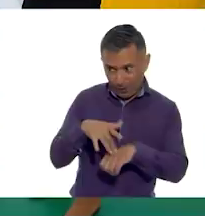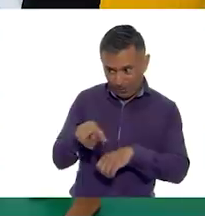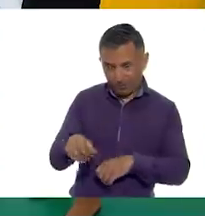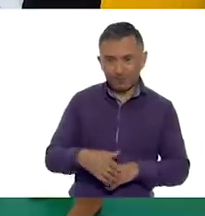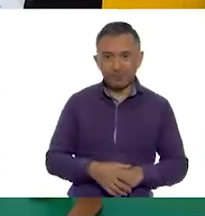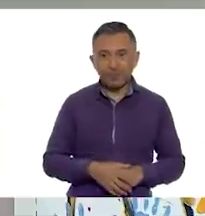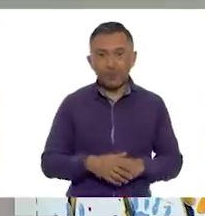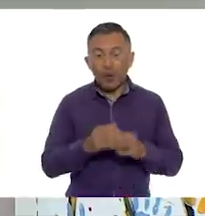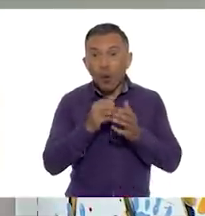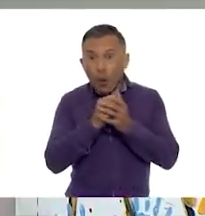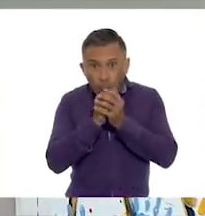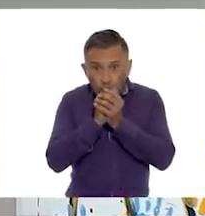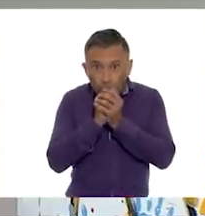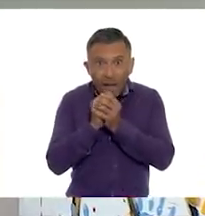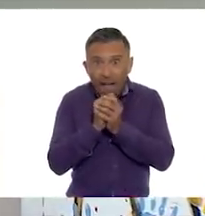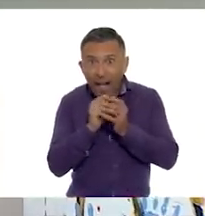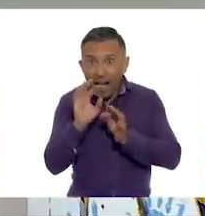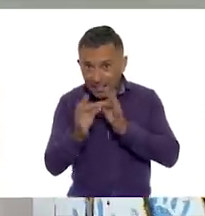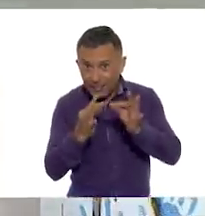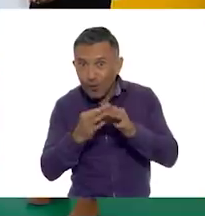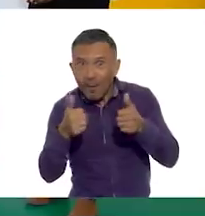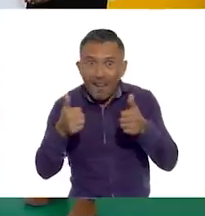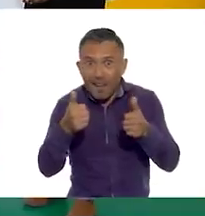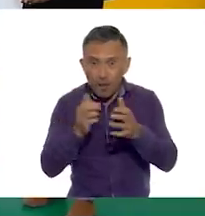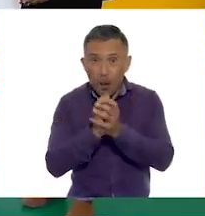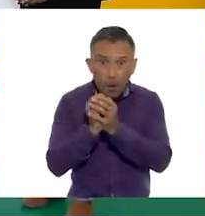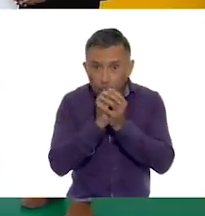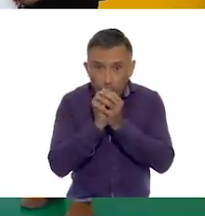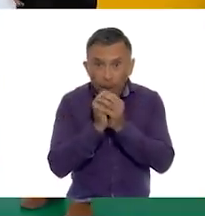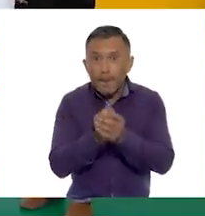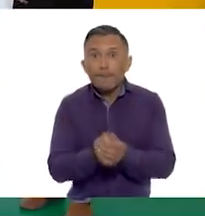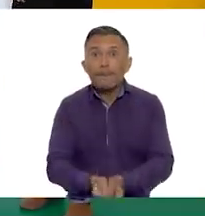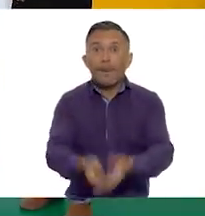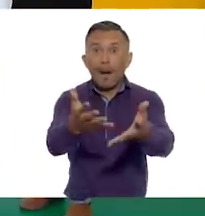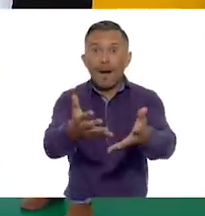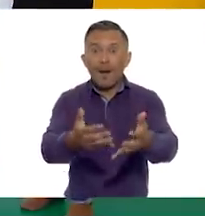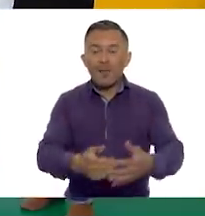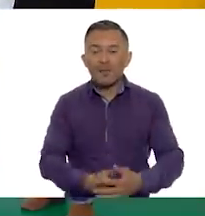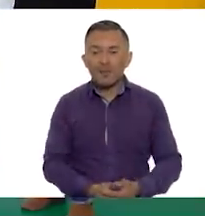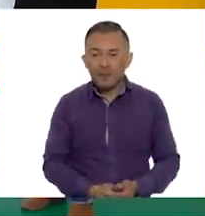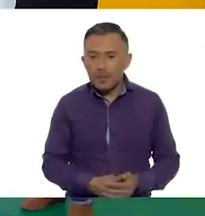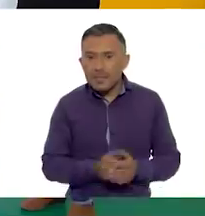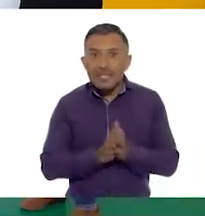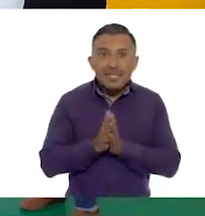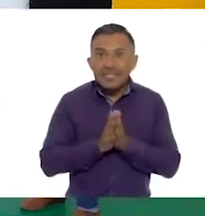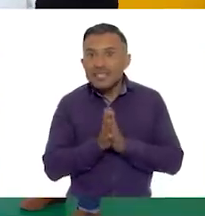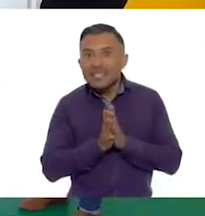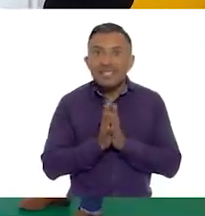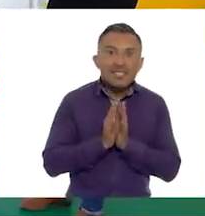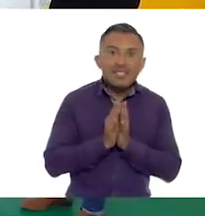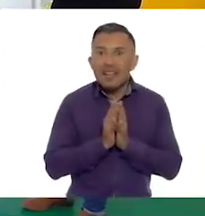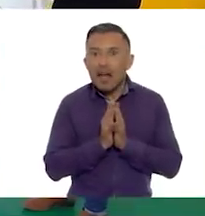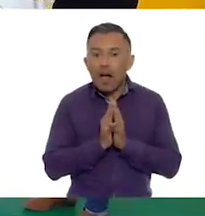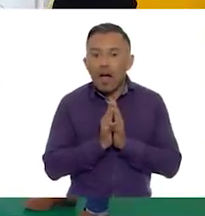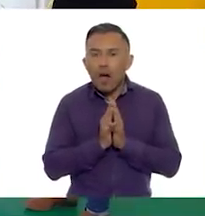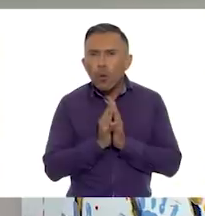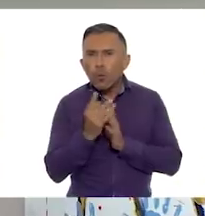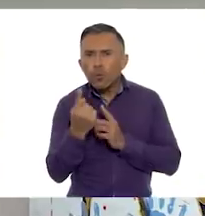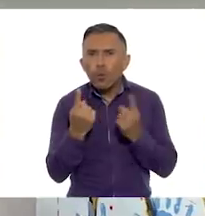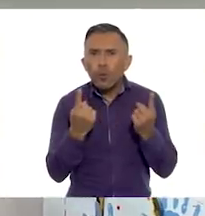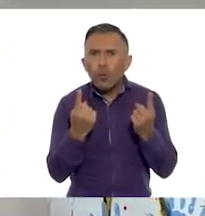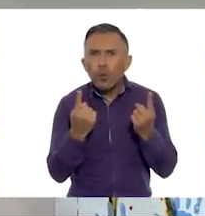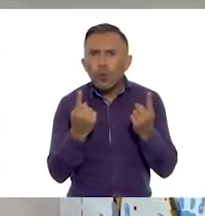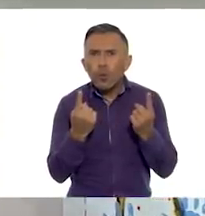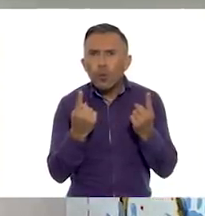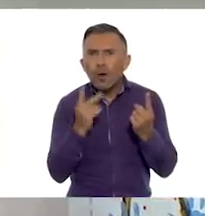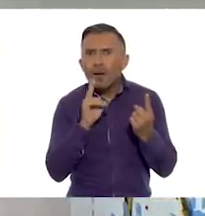¿Están listos allá en casa? Ahí les va, ahí les va, ahí les va. ¡Y esto! Cayó uno más uno. A ver,